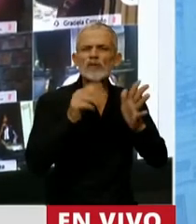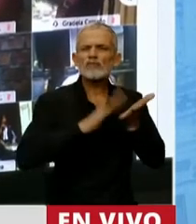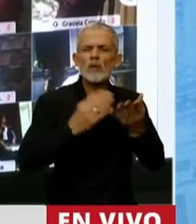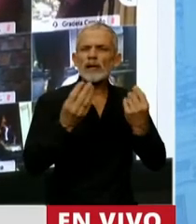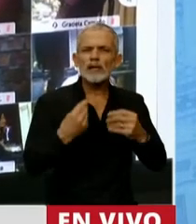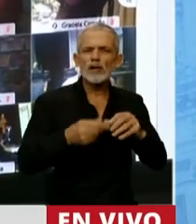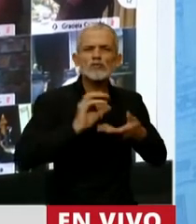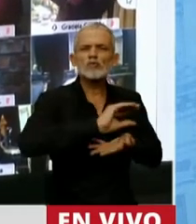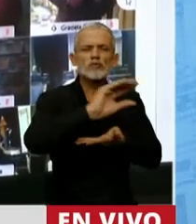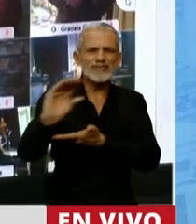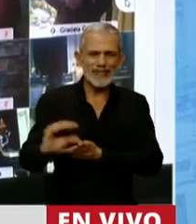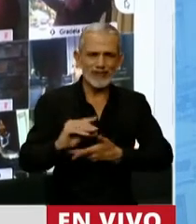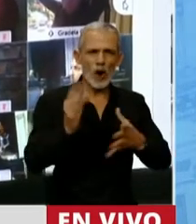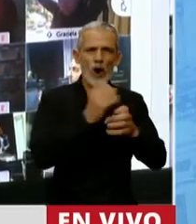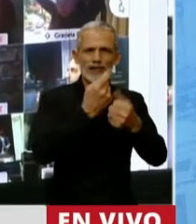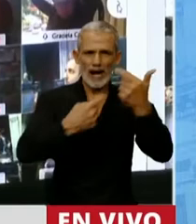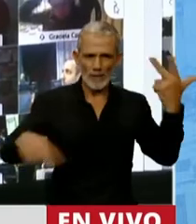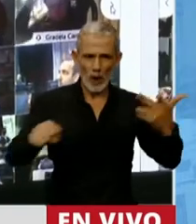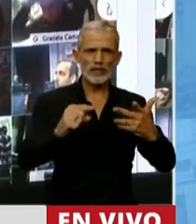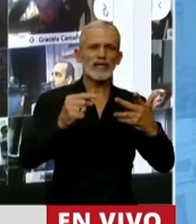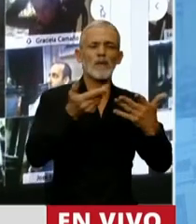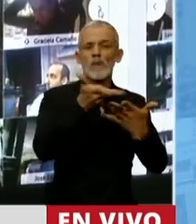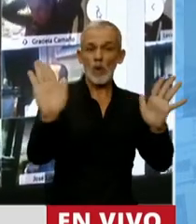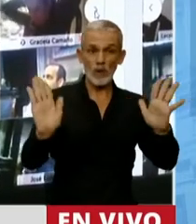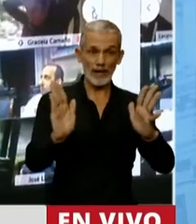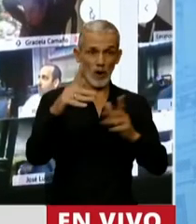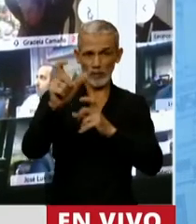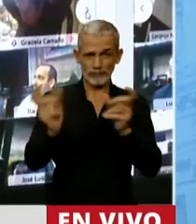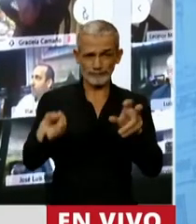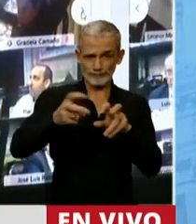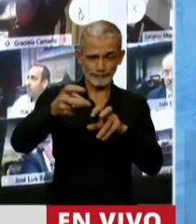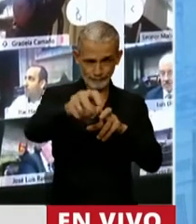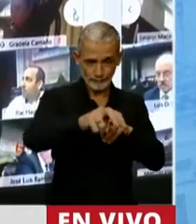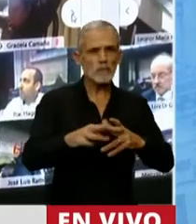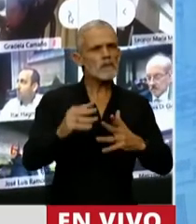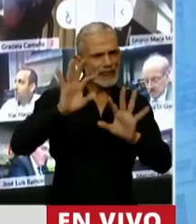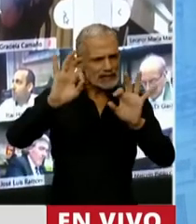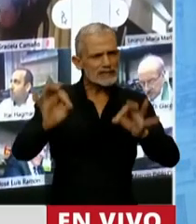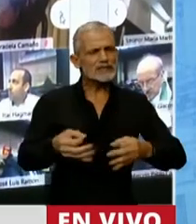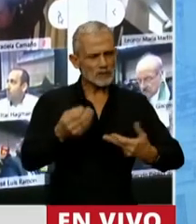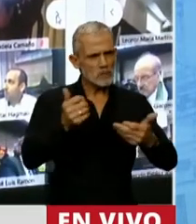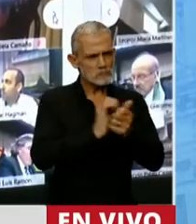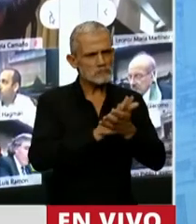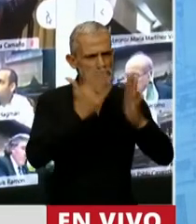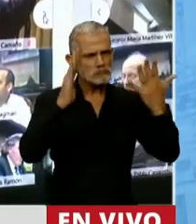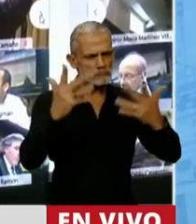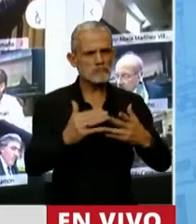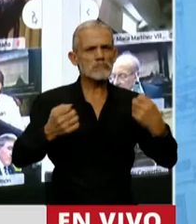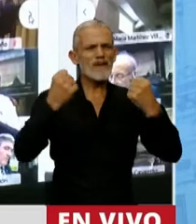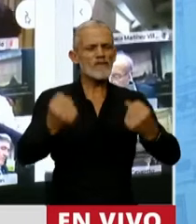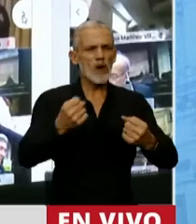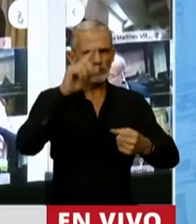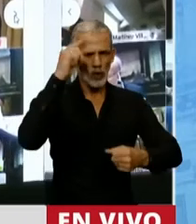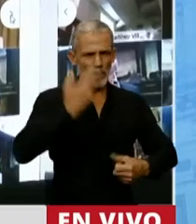subsidio del transporte público y pasajeros del interior. Y reconocemos el esfuerzo que hizo el Gobierno Nacional de poder subir desde el presupuesto